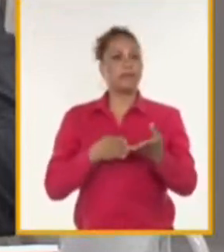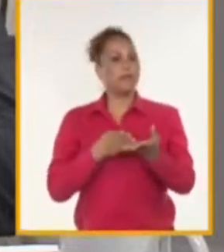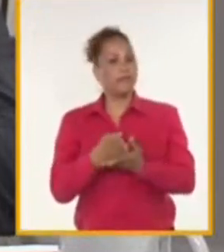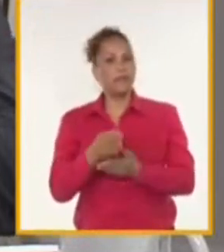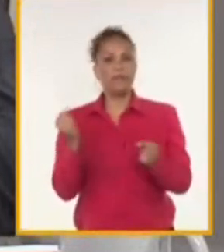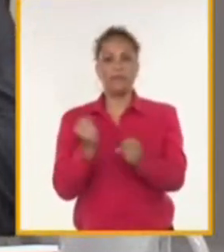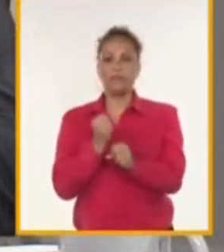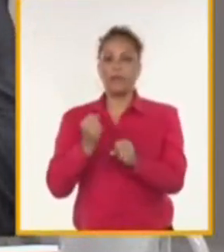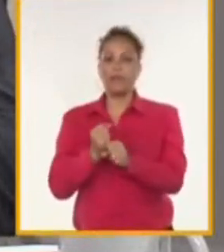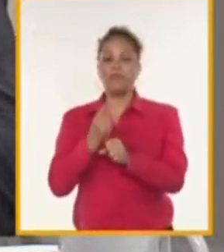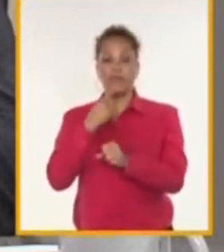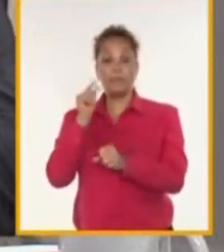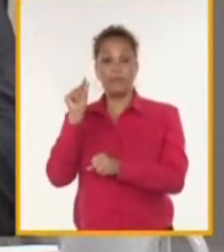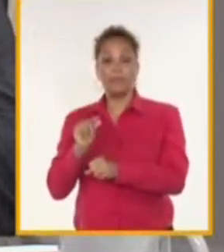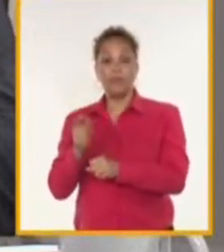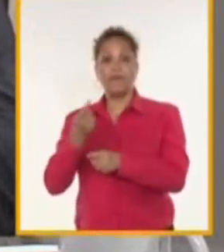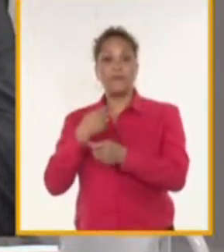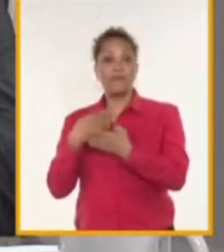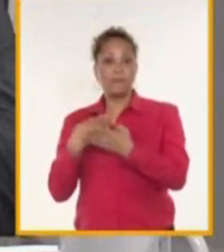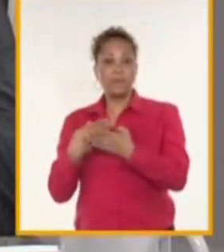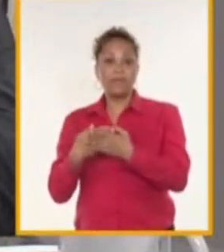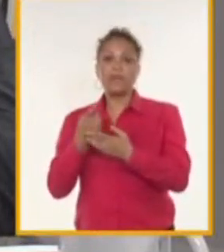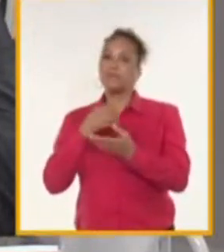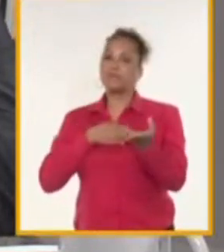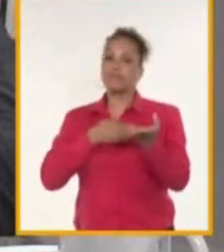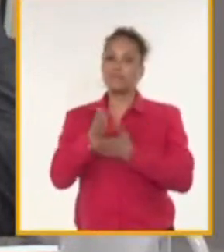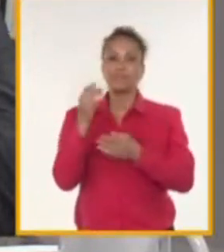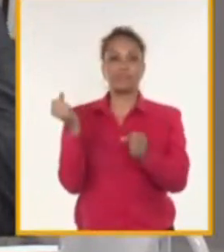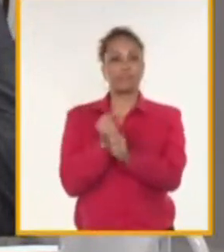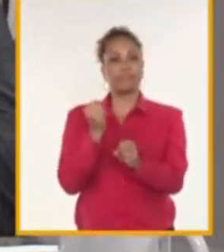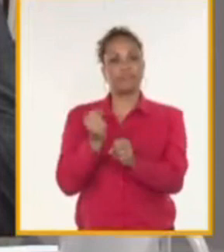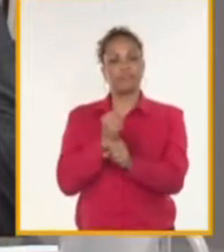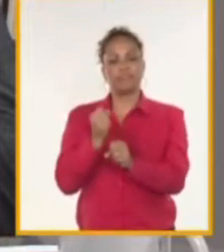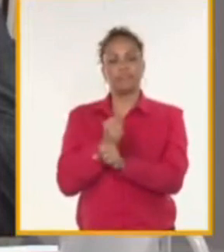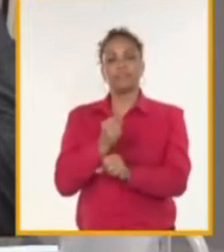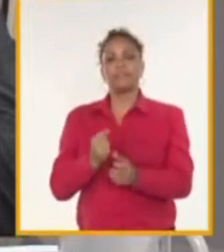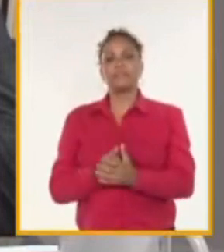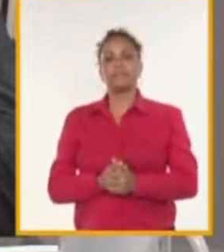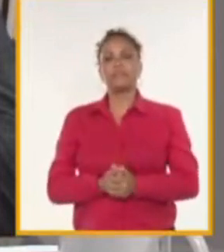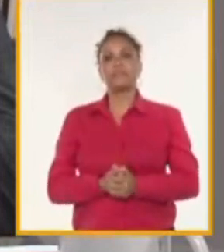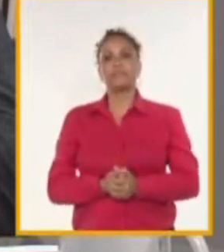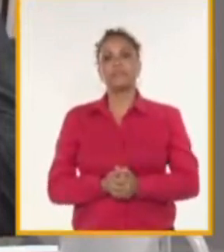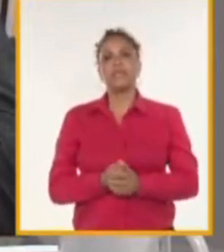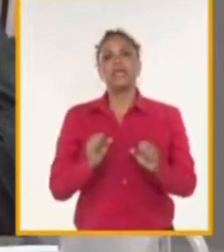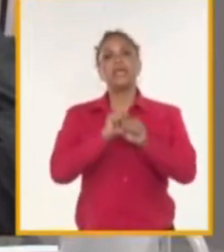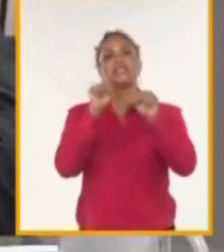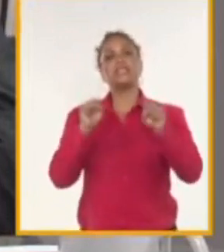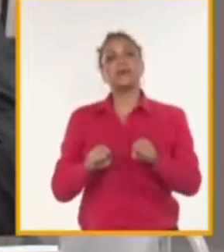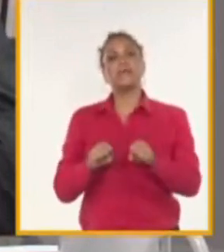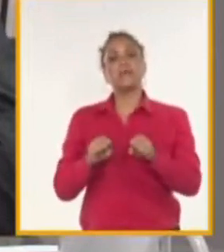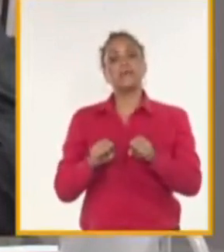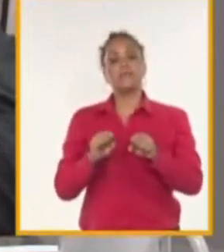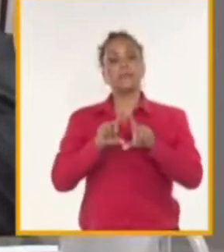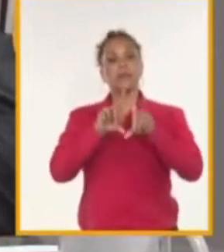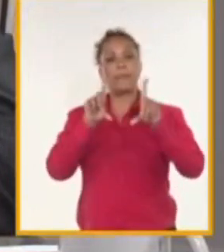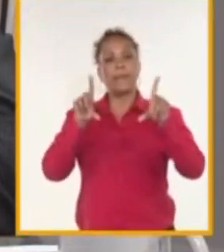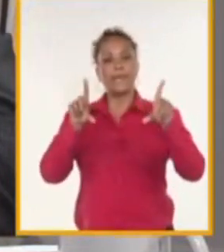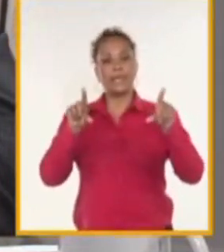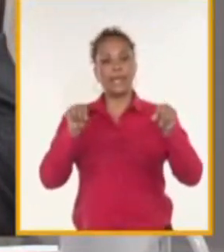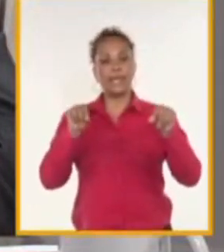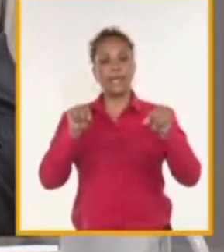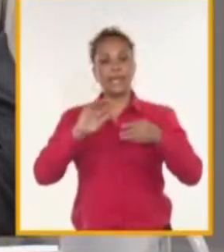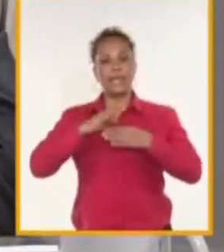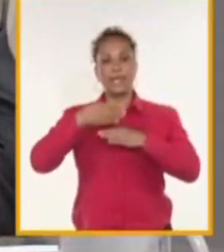concentre en esa actividad productiva. Yo creo que incluso ese sistema de ventanilla única también ha